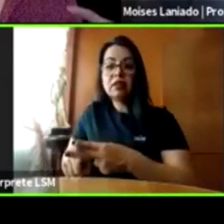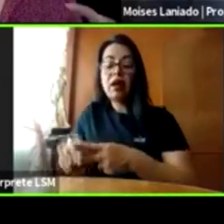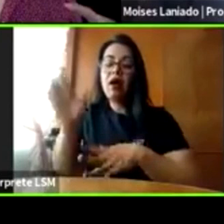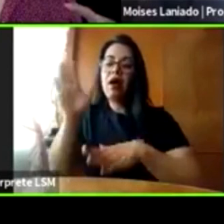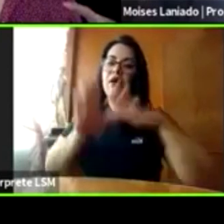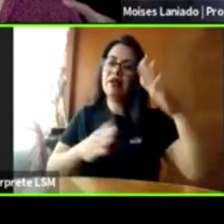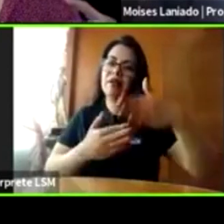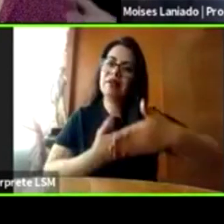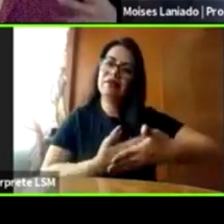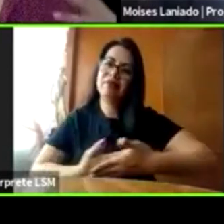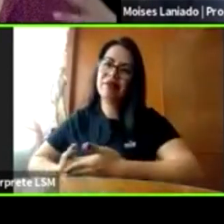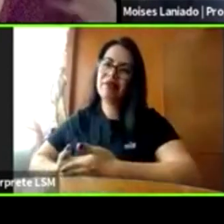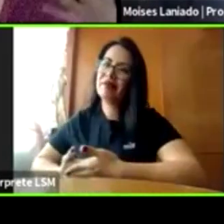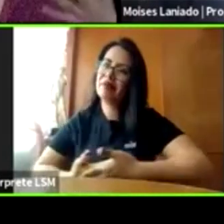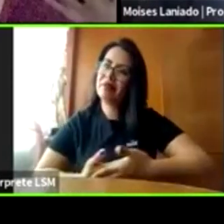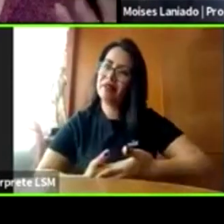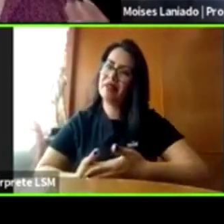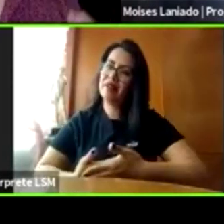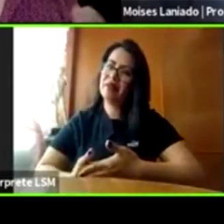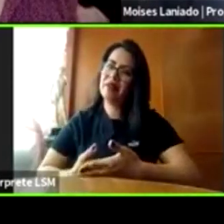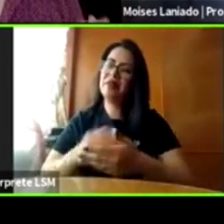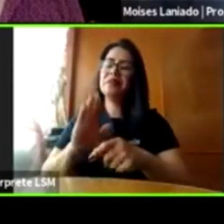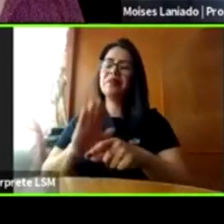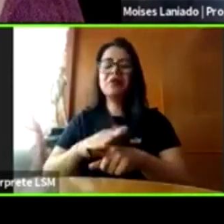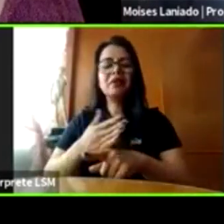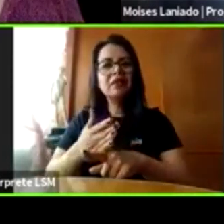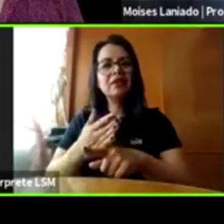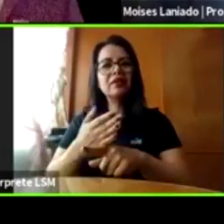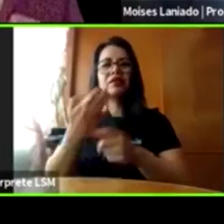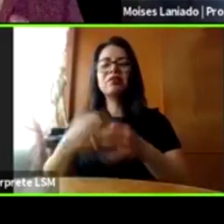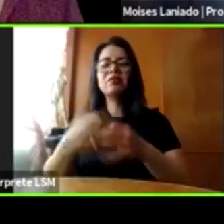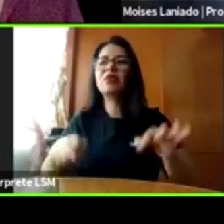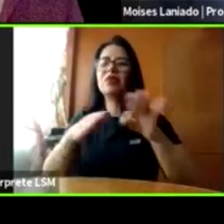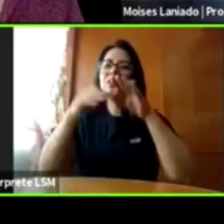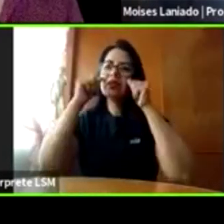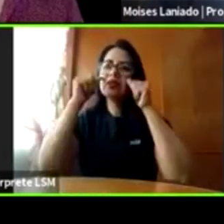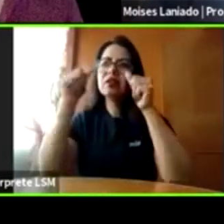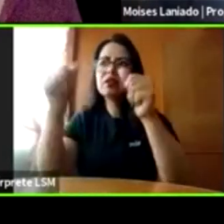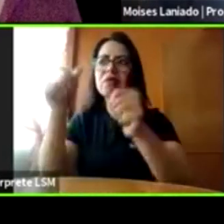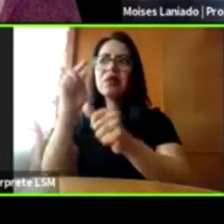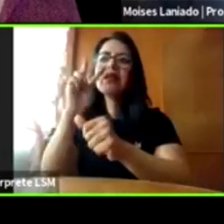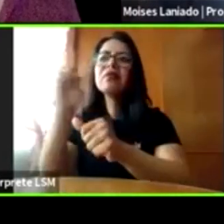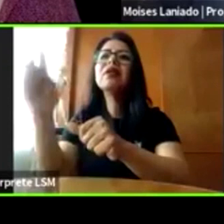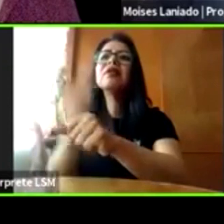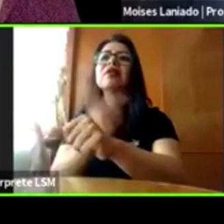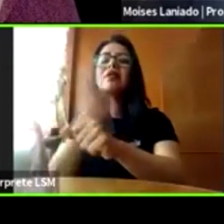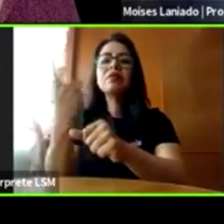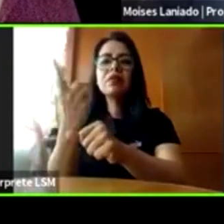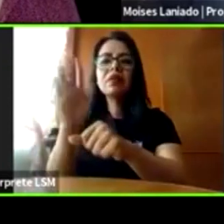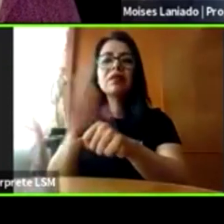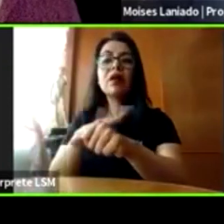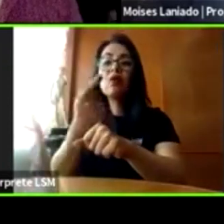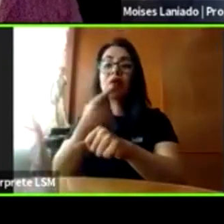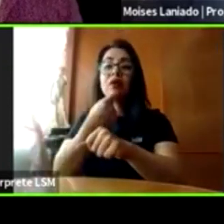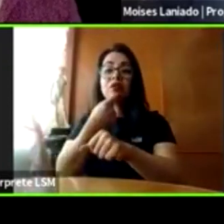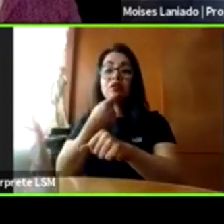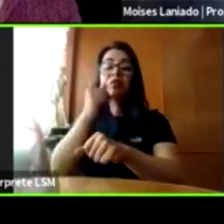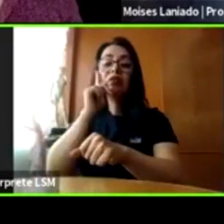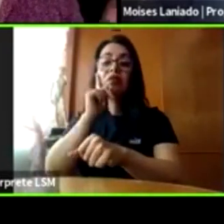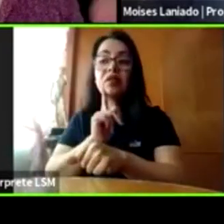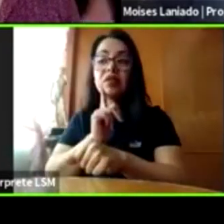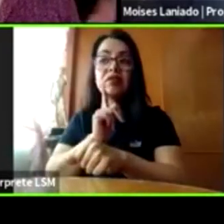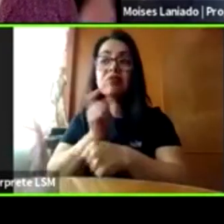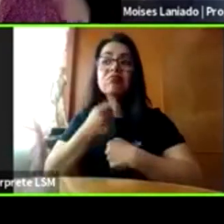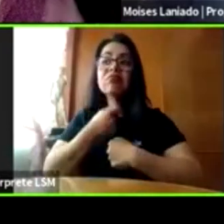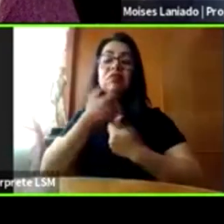tenemos que abrir los ojos y ver qué es lo que pasa porque los niños y las niñas no van a tener el lenguaje para podernos comunicar